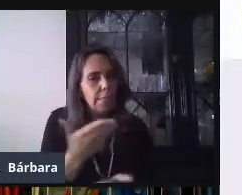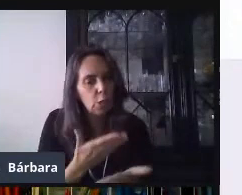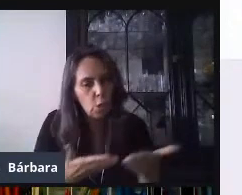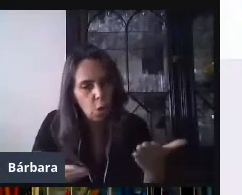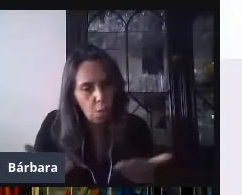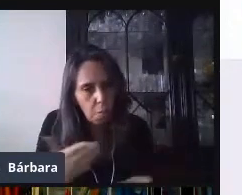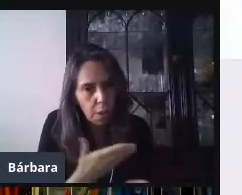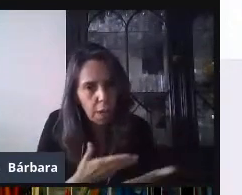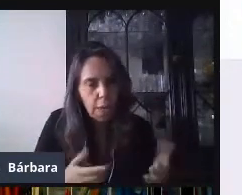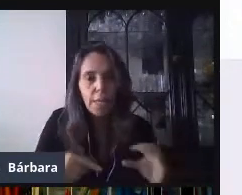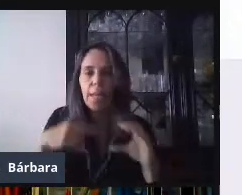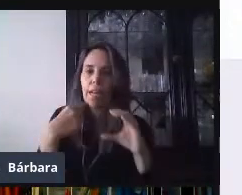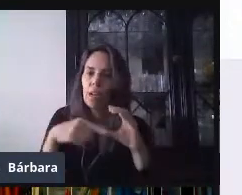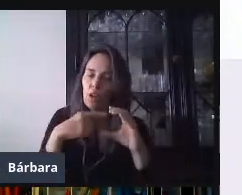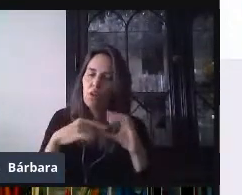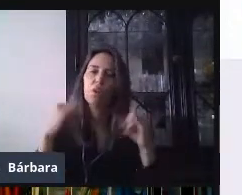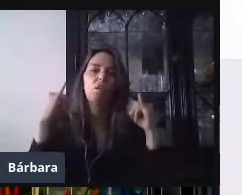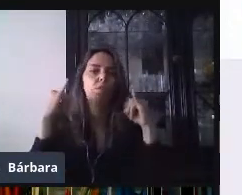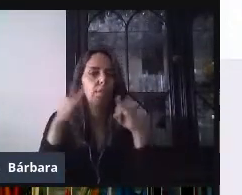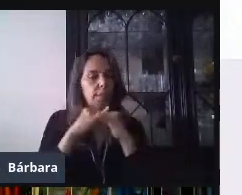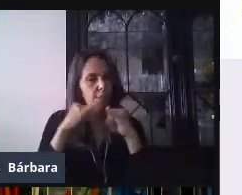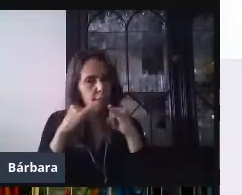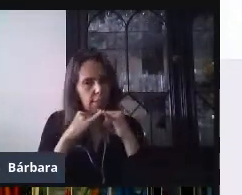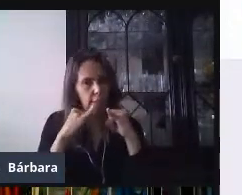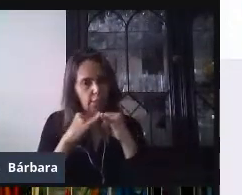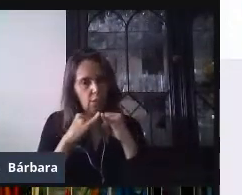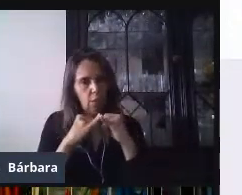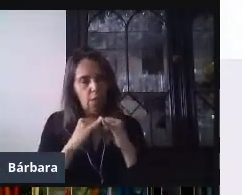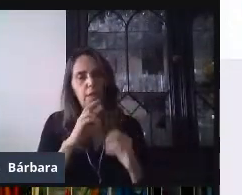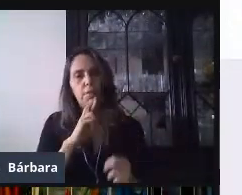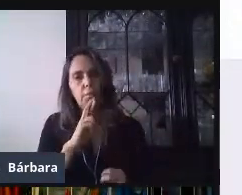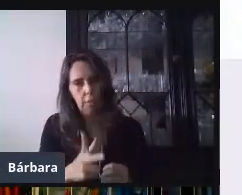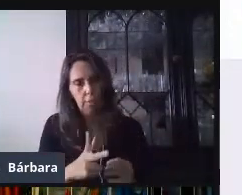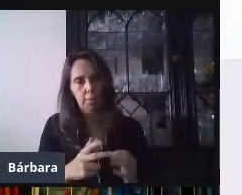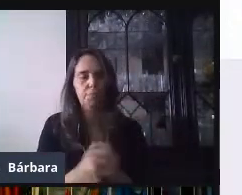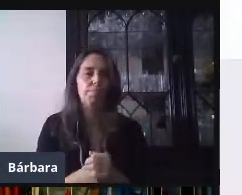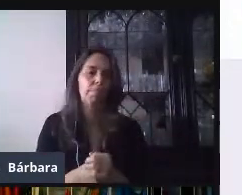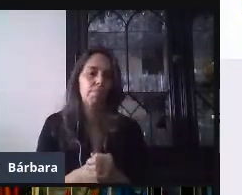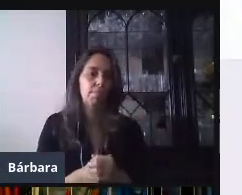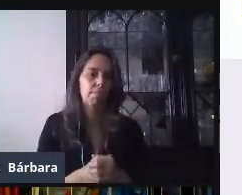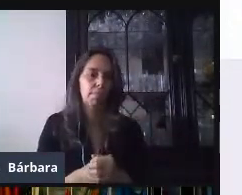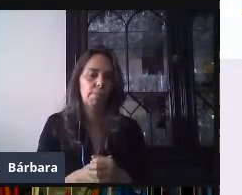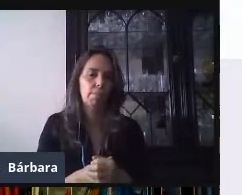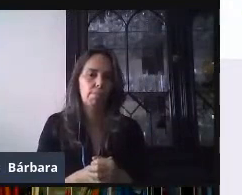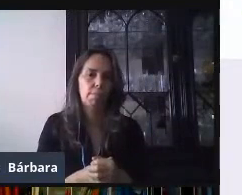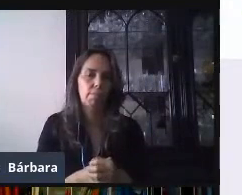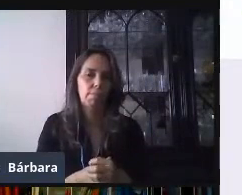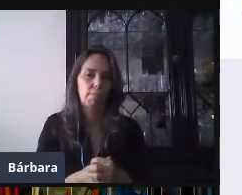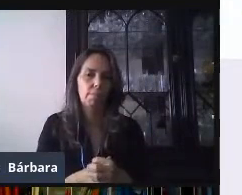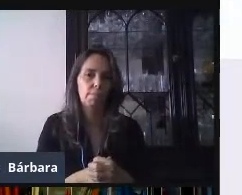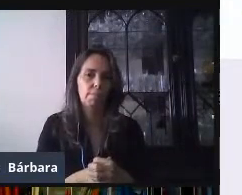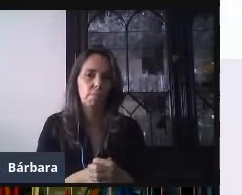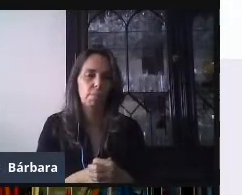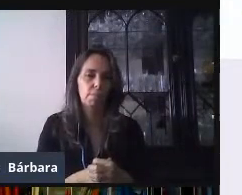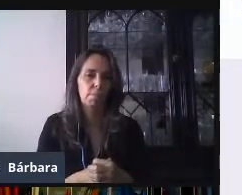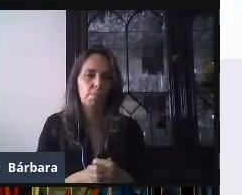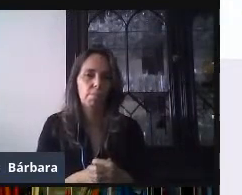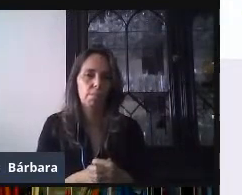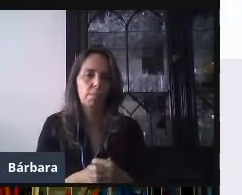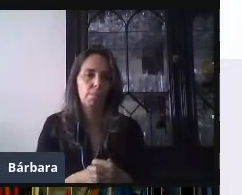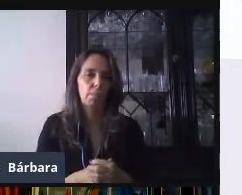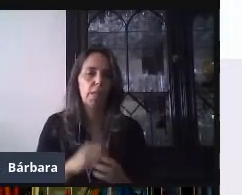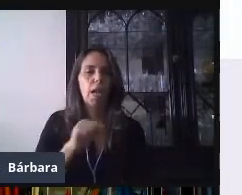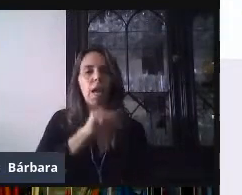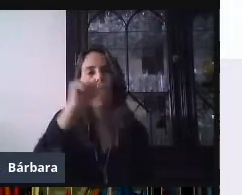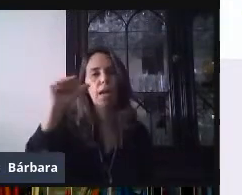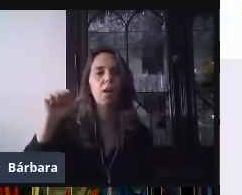cuenta institucional, usen su cuenta educativa, ¿no? Si ya tiene, ya todos ustedes seguramente ya tienen esa cuenta arroba aftm